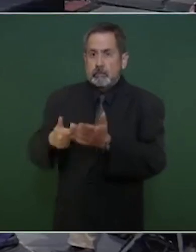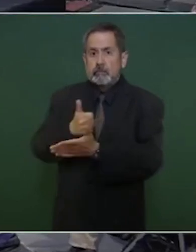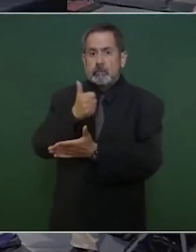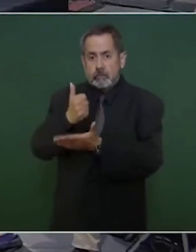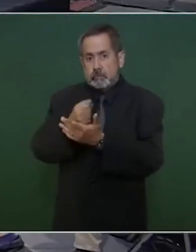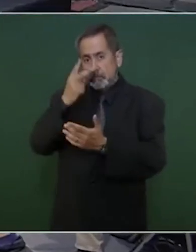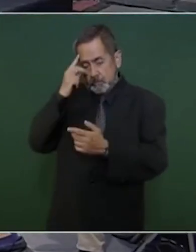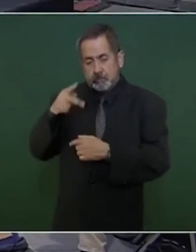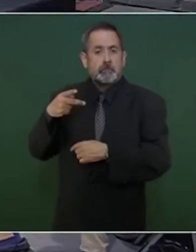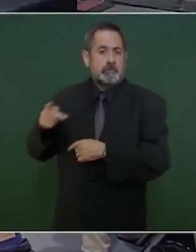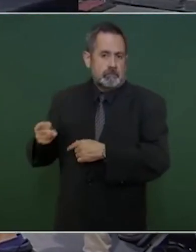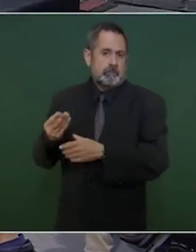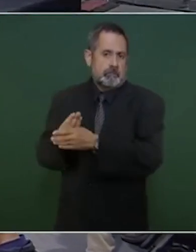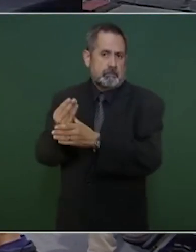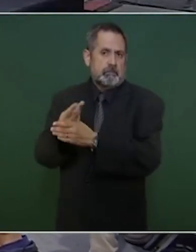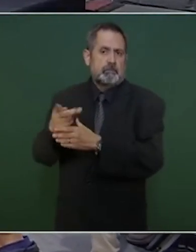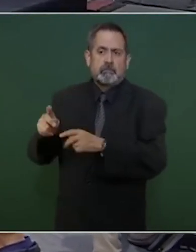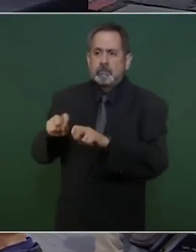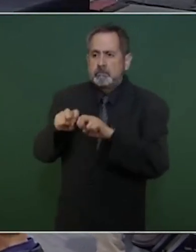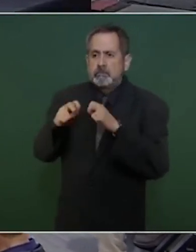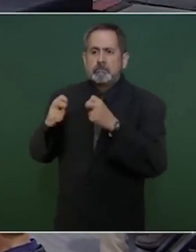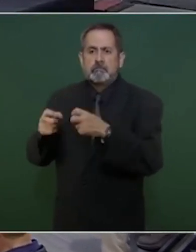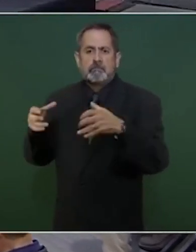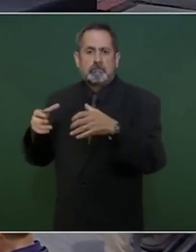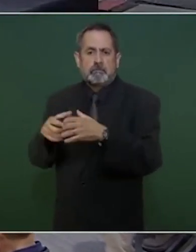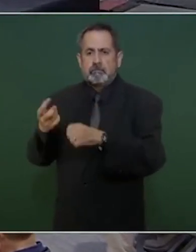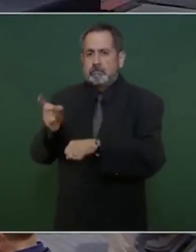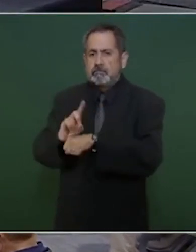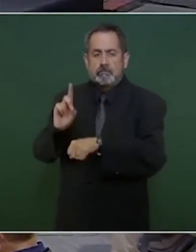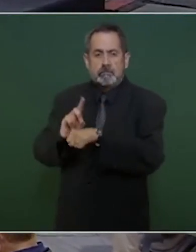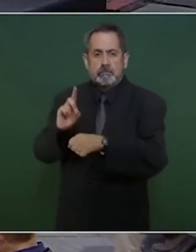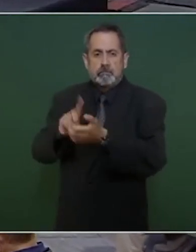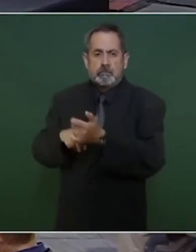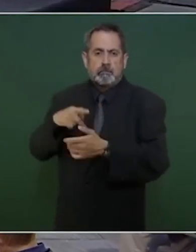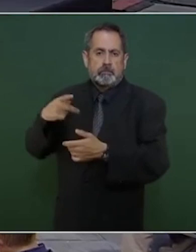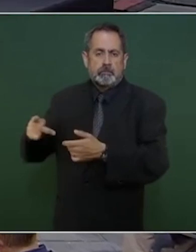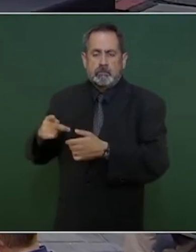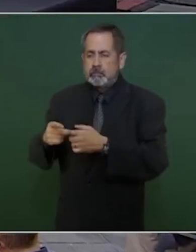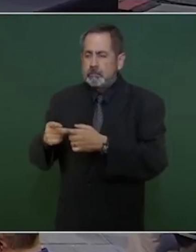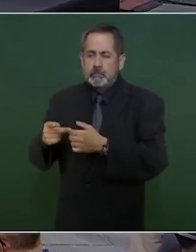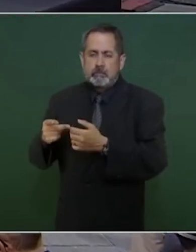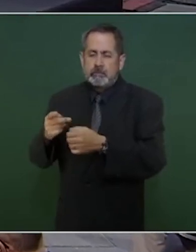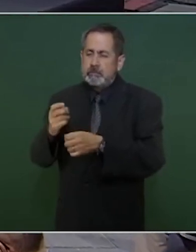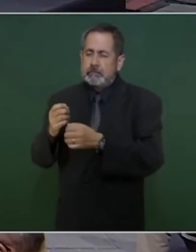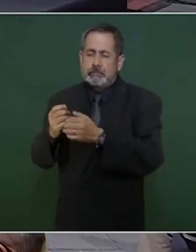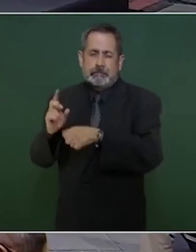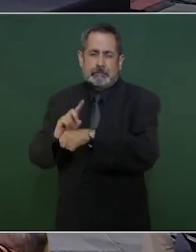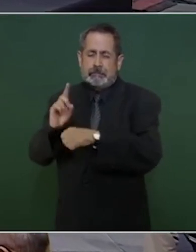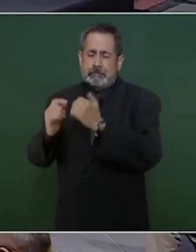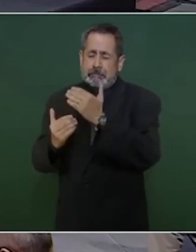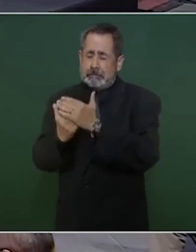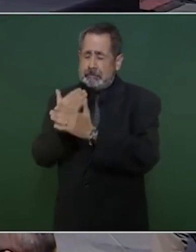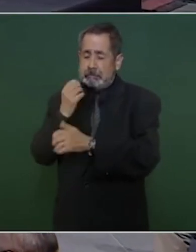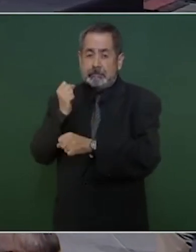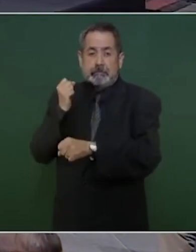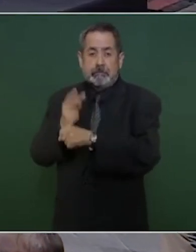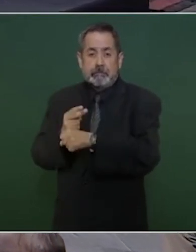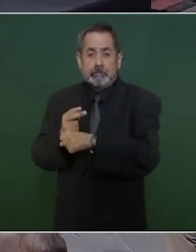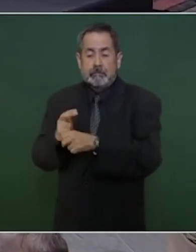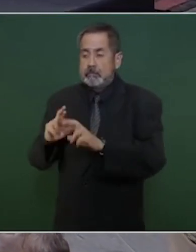México todos los días, muy temprano, se reúnen